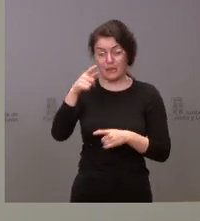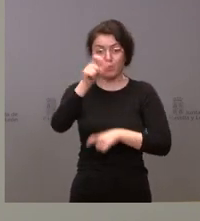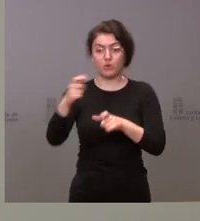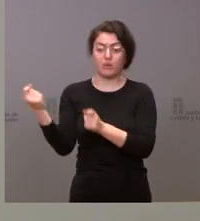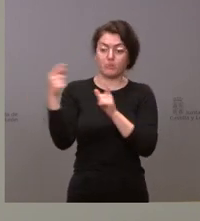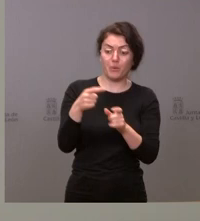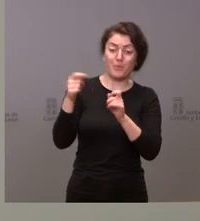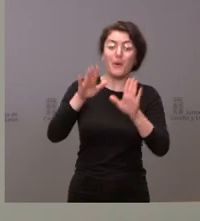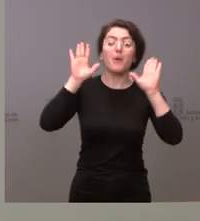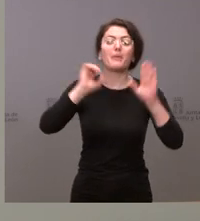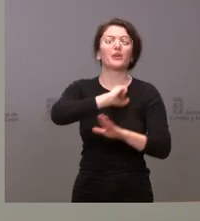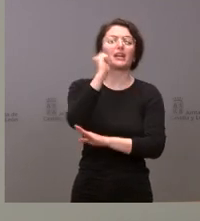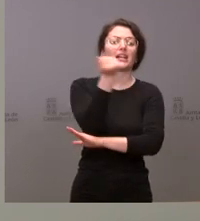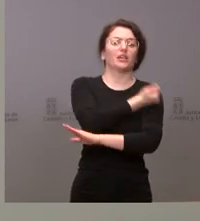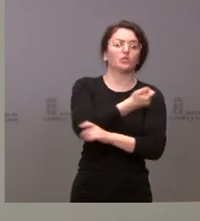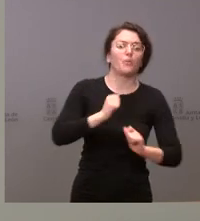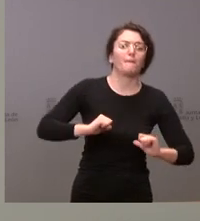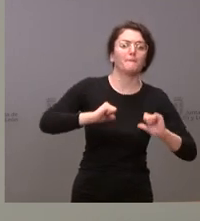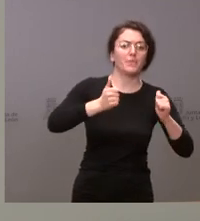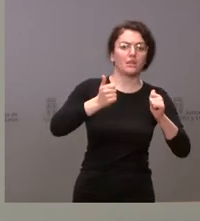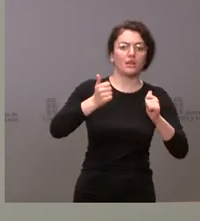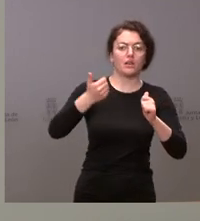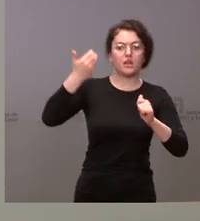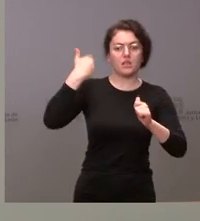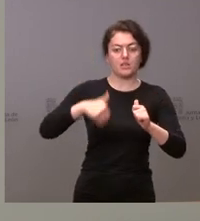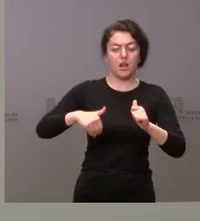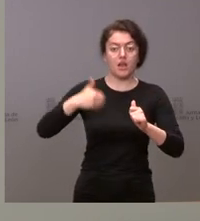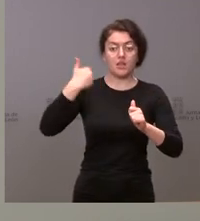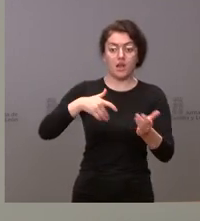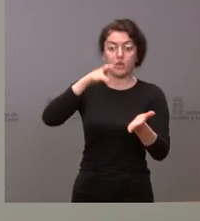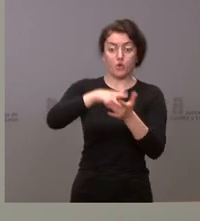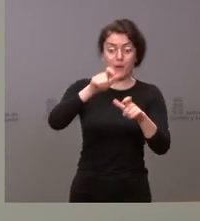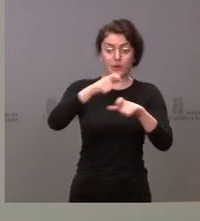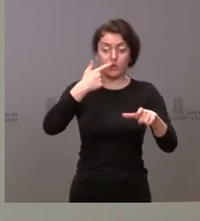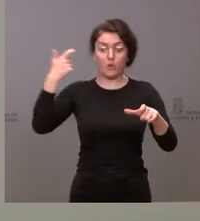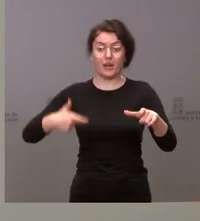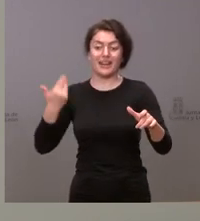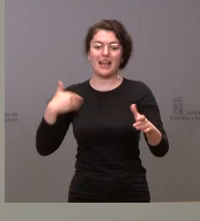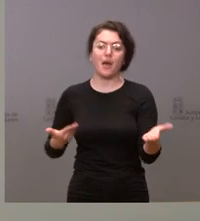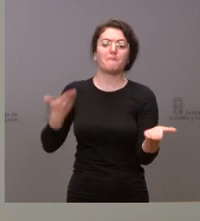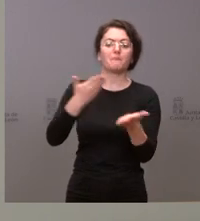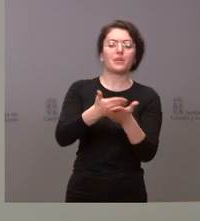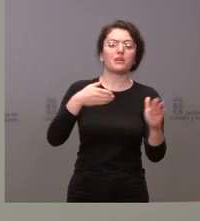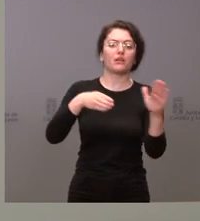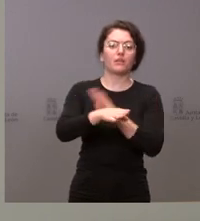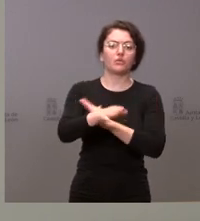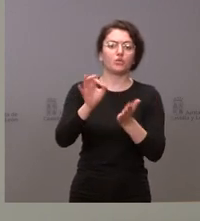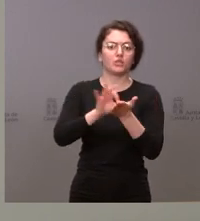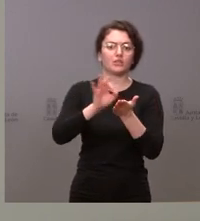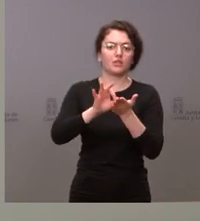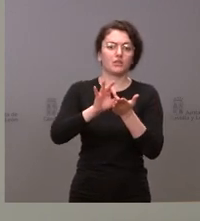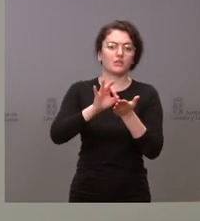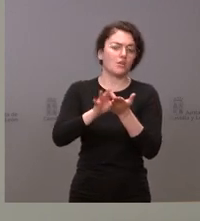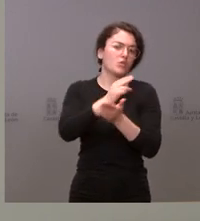el registro se va a proceder en estos días a medida que esas personas vayan solicitando, en unos casos, su acceso al sistema sanitario, en otros su acceso al